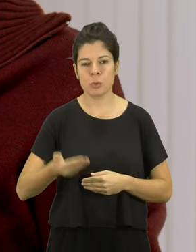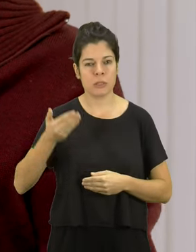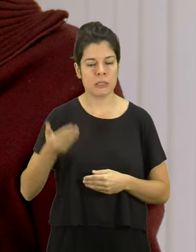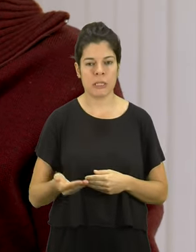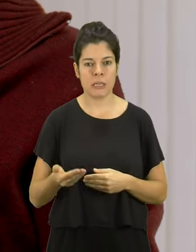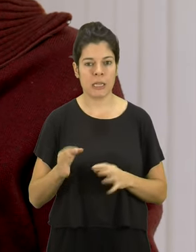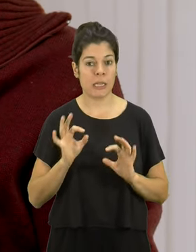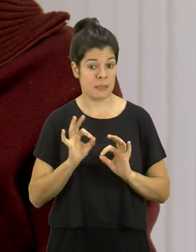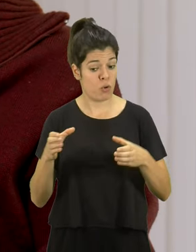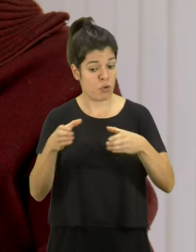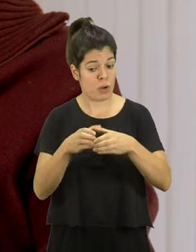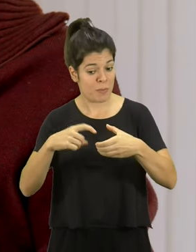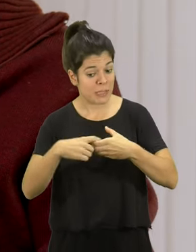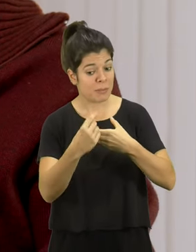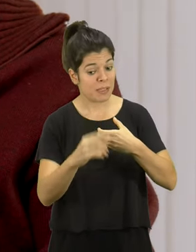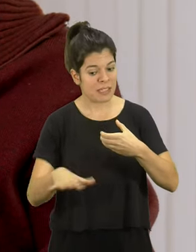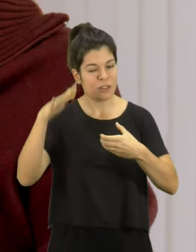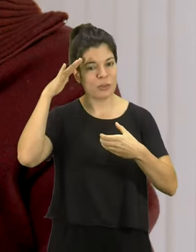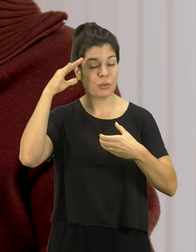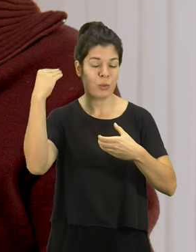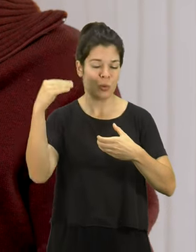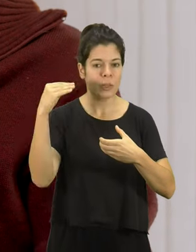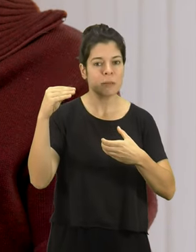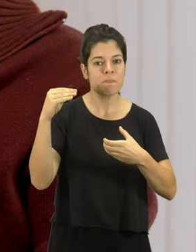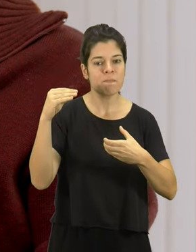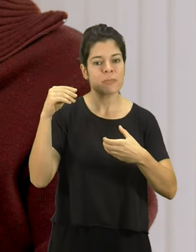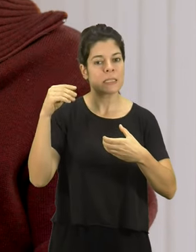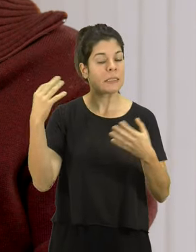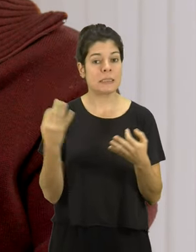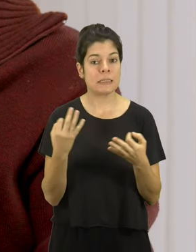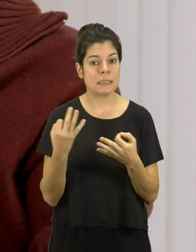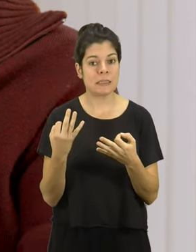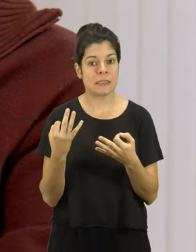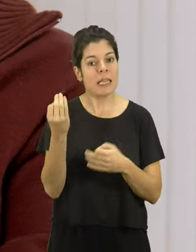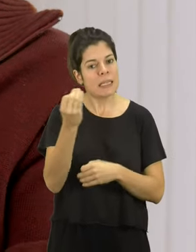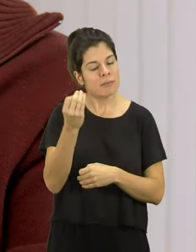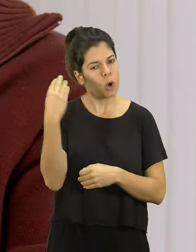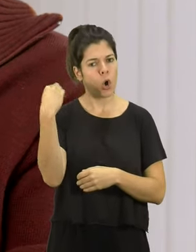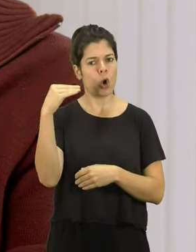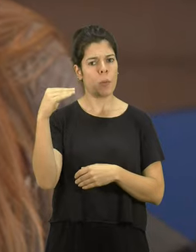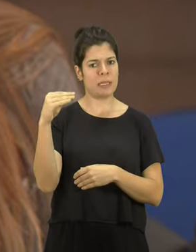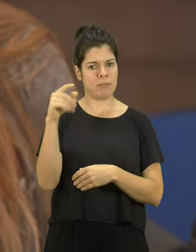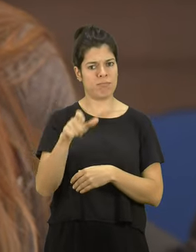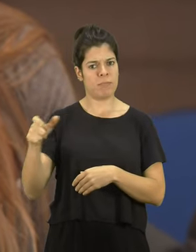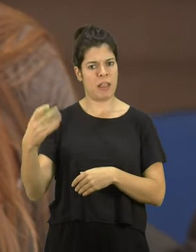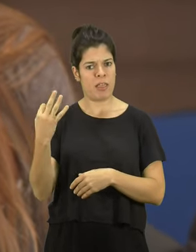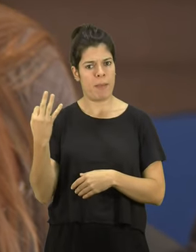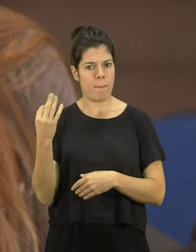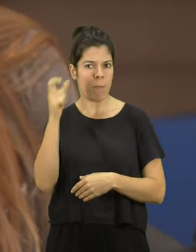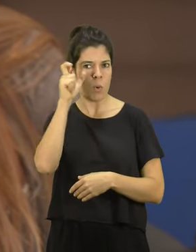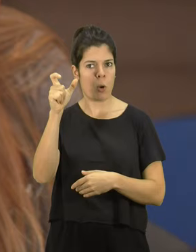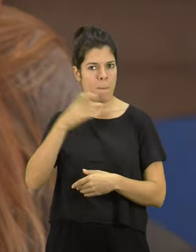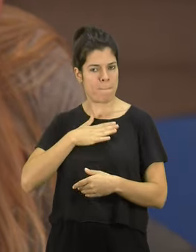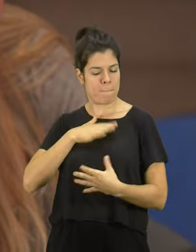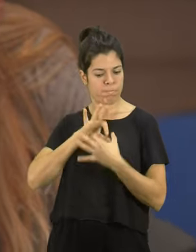este órgano de participación infantil y juvenil sea el que los jóvenes se apropien del pueblo. El valor fundamental puede